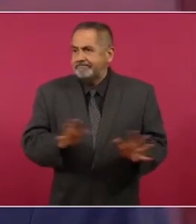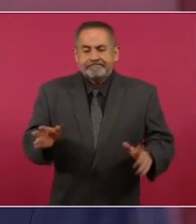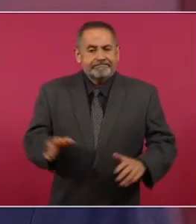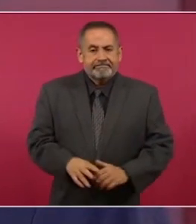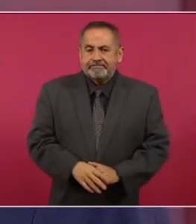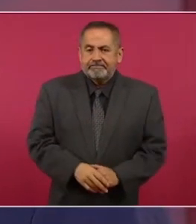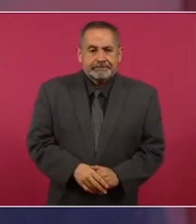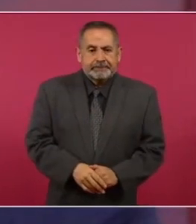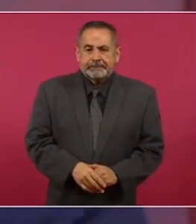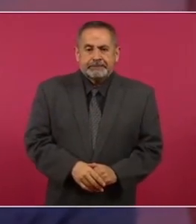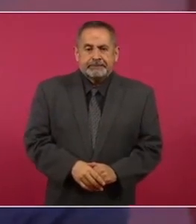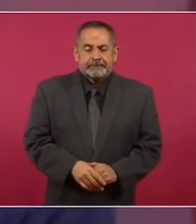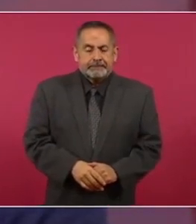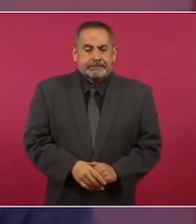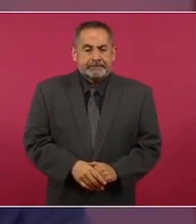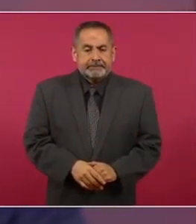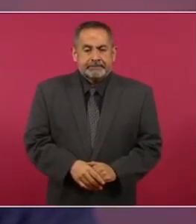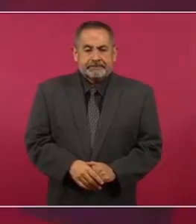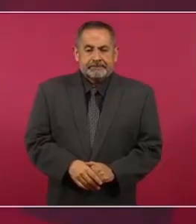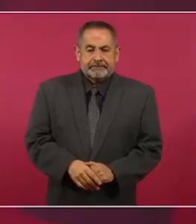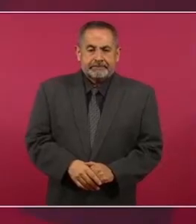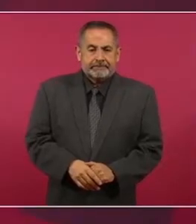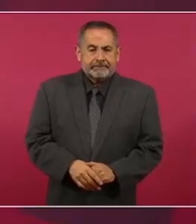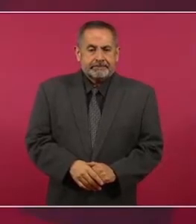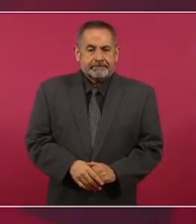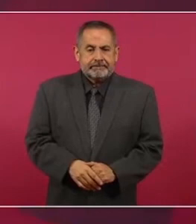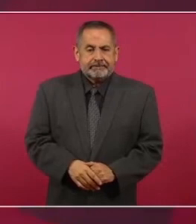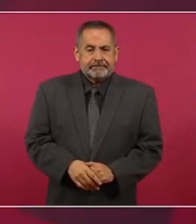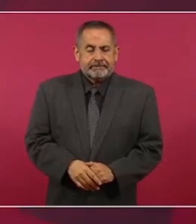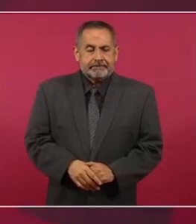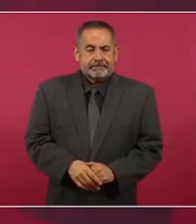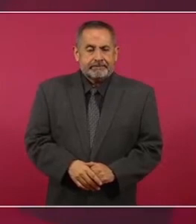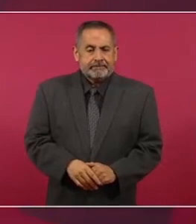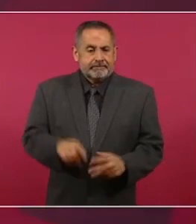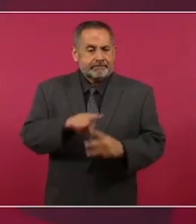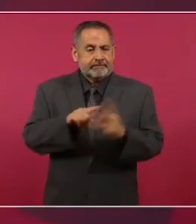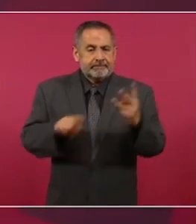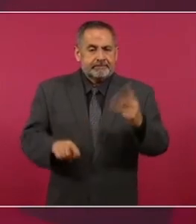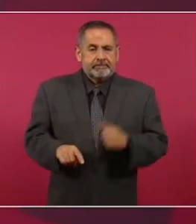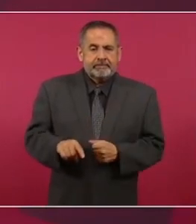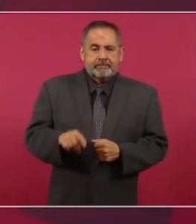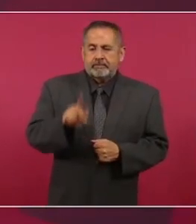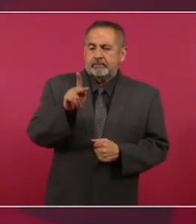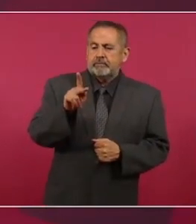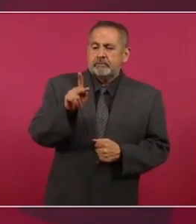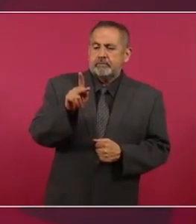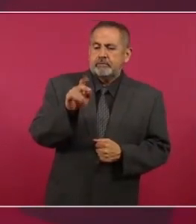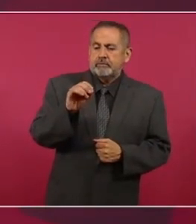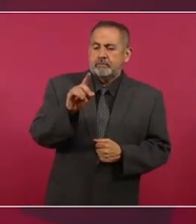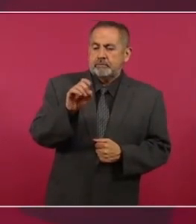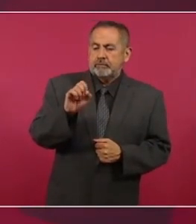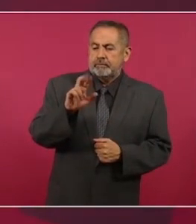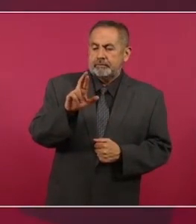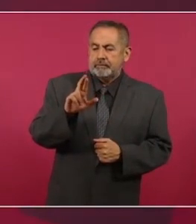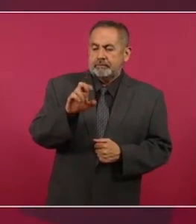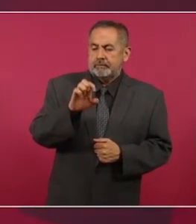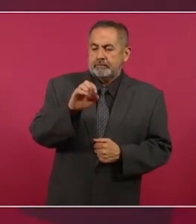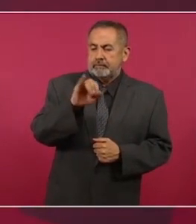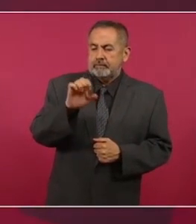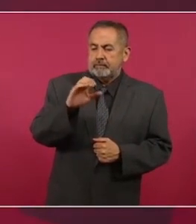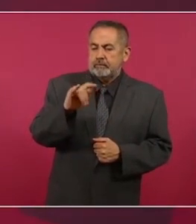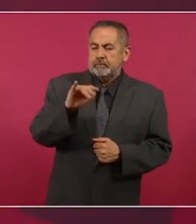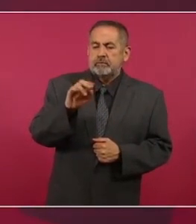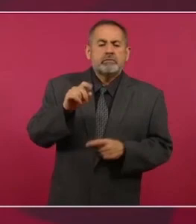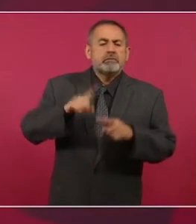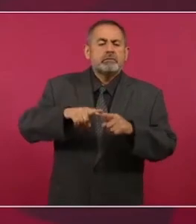El Poder Ejecutivo lo elige el pueblo. A mí